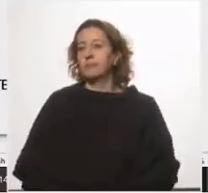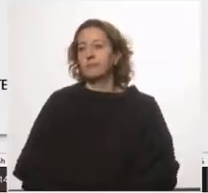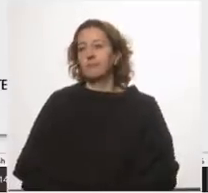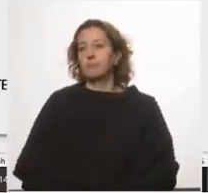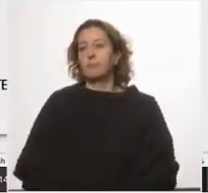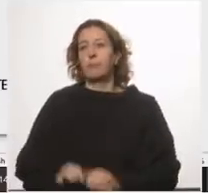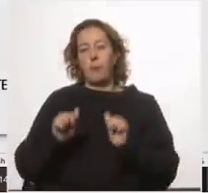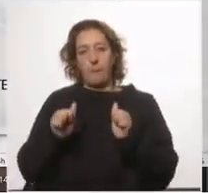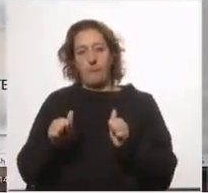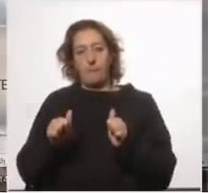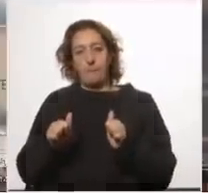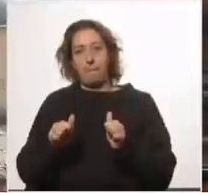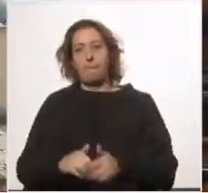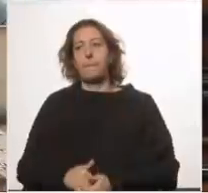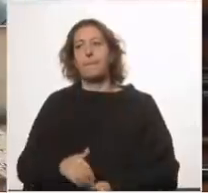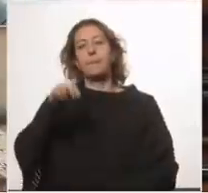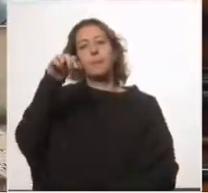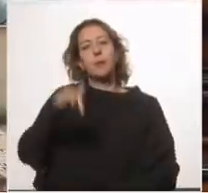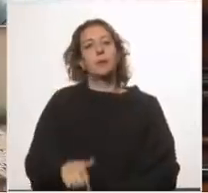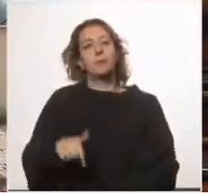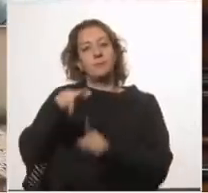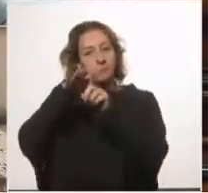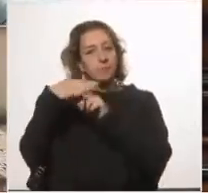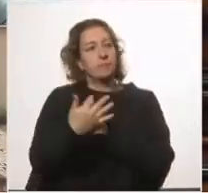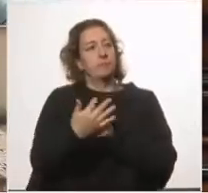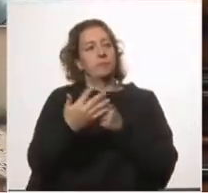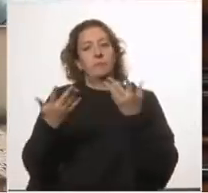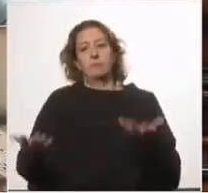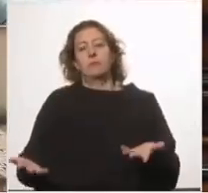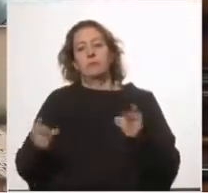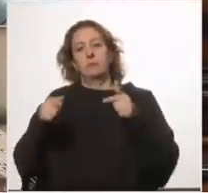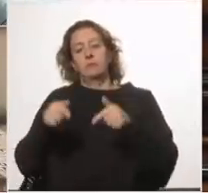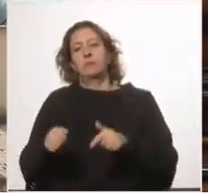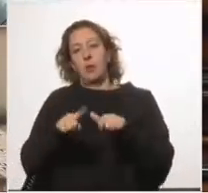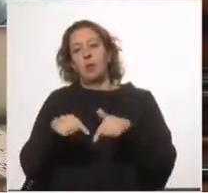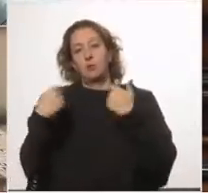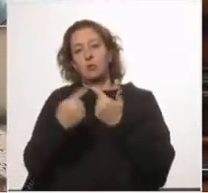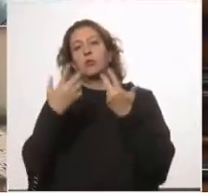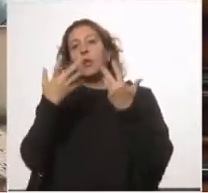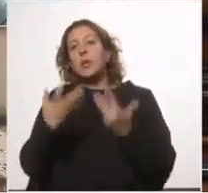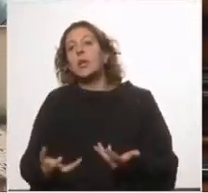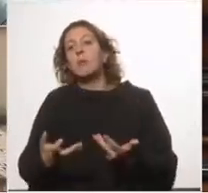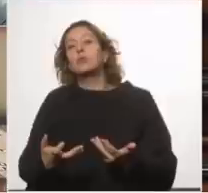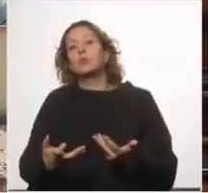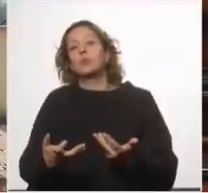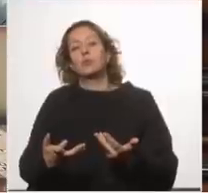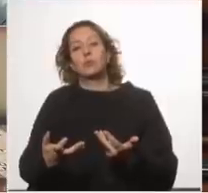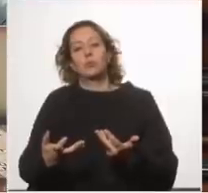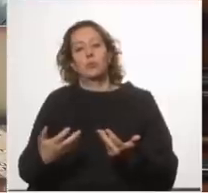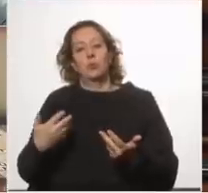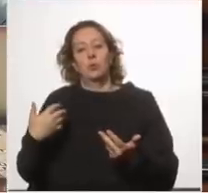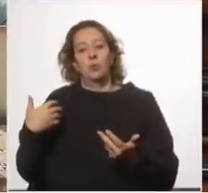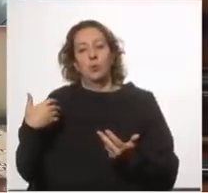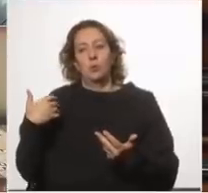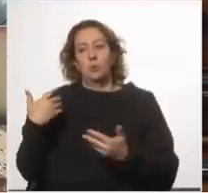Bien, este es el contexto sobre el cual nosotros queremos sustentar la